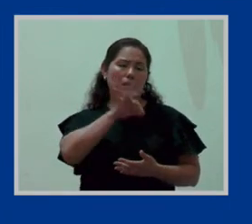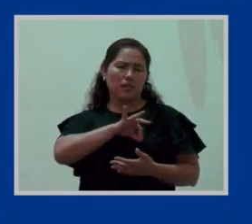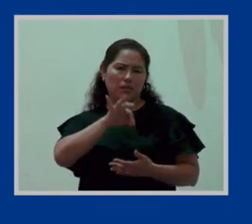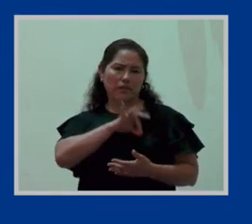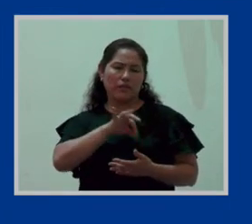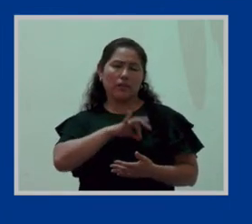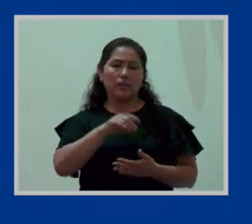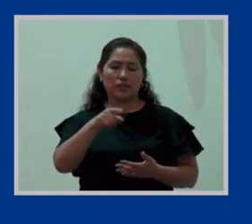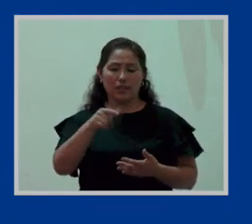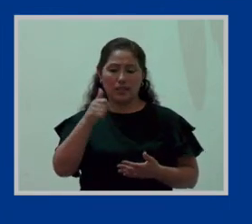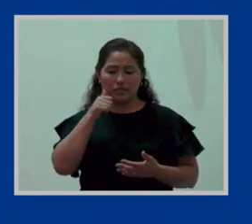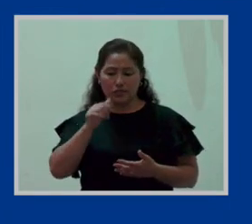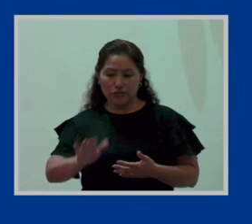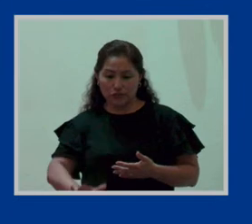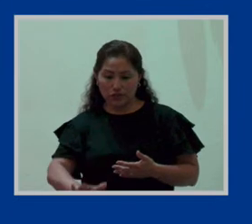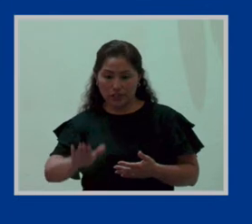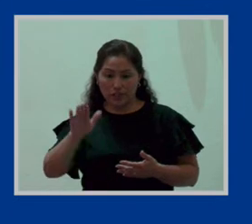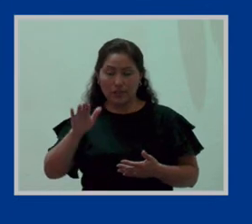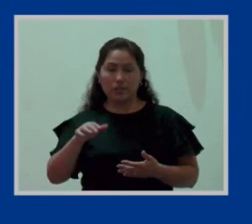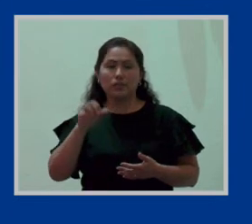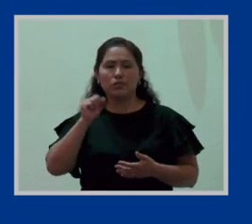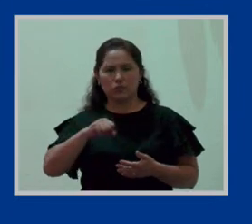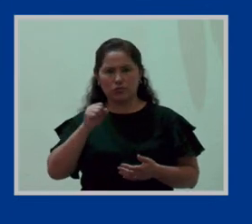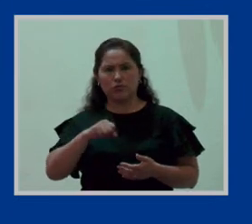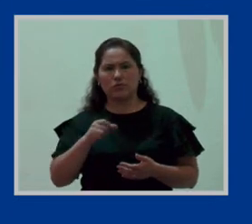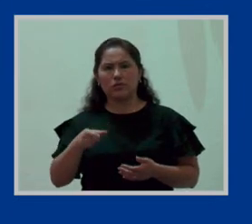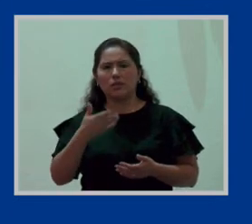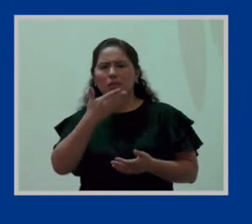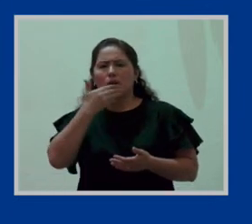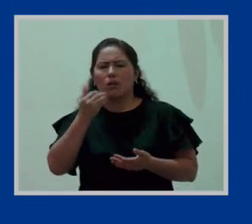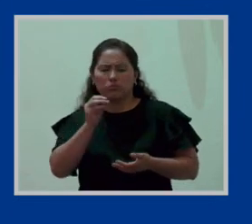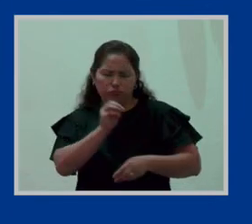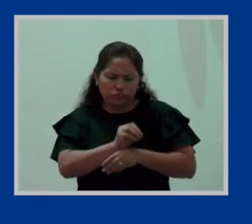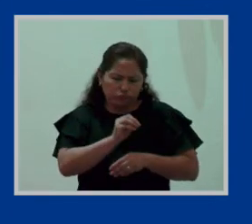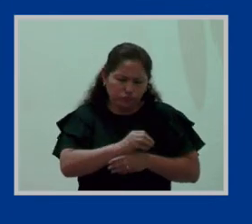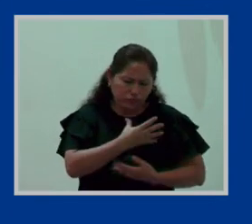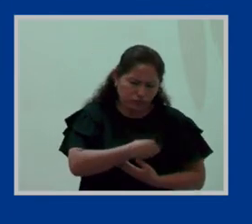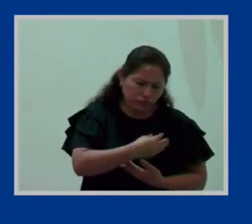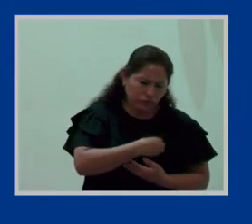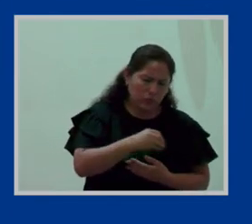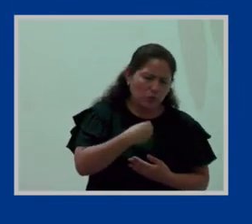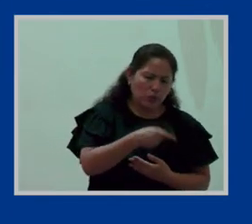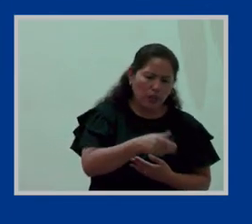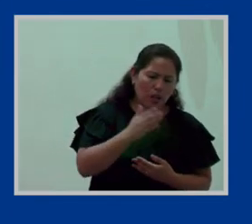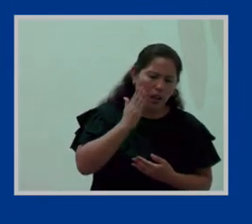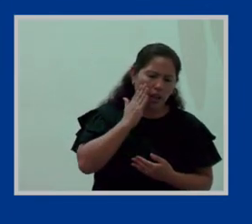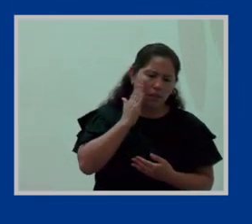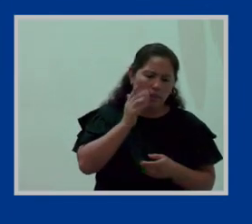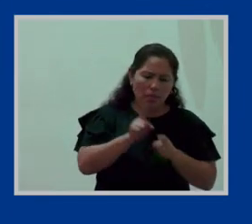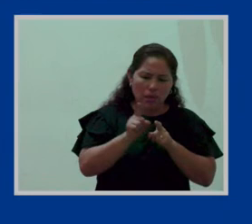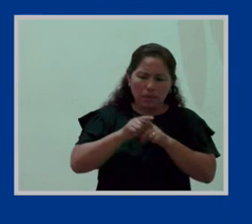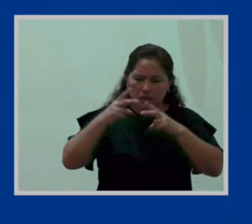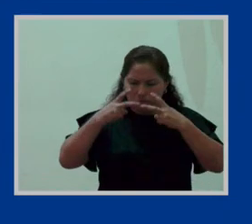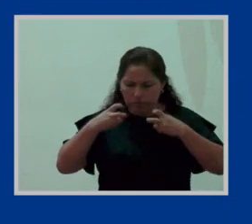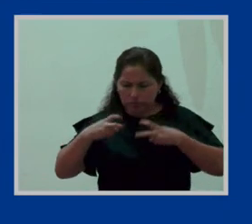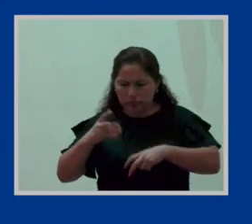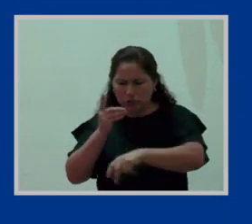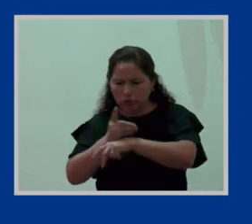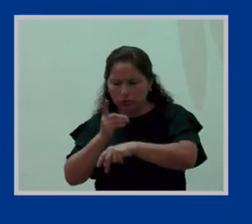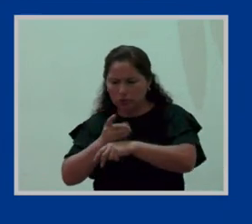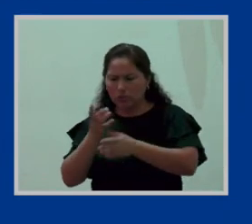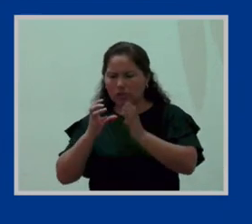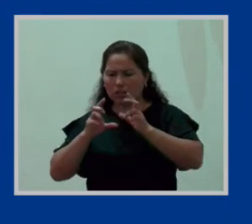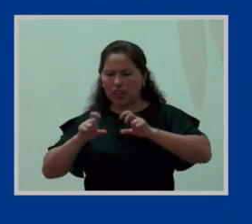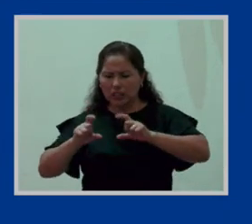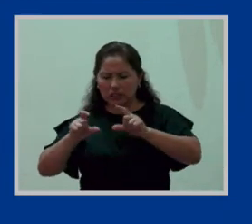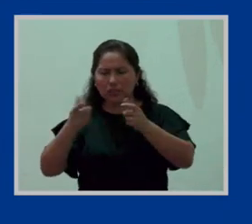a la niñez, por lo que ya se compartió, es el mejor alimento, a la madre, porque le previene el cáncer, porque retener la